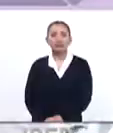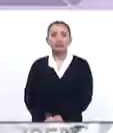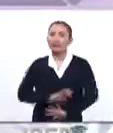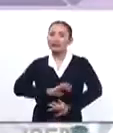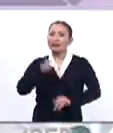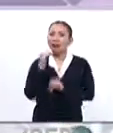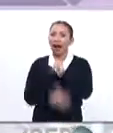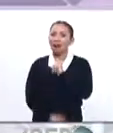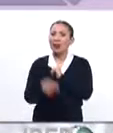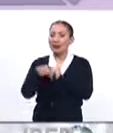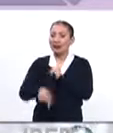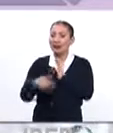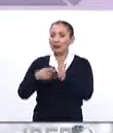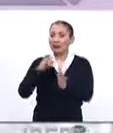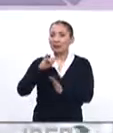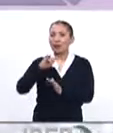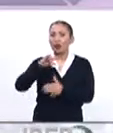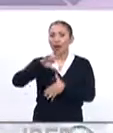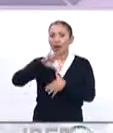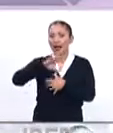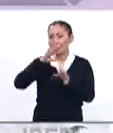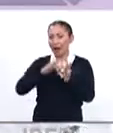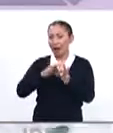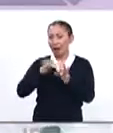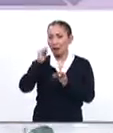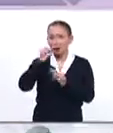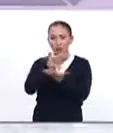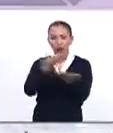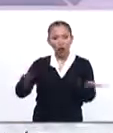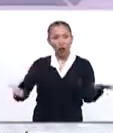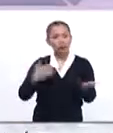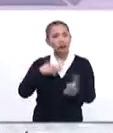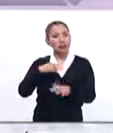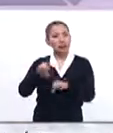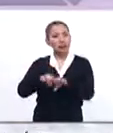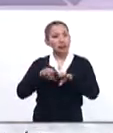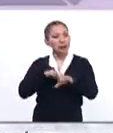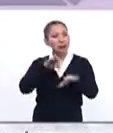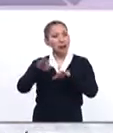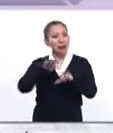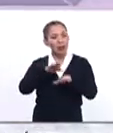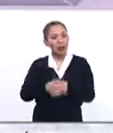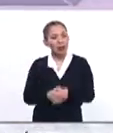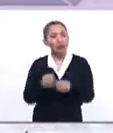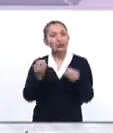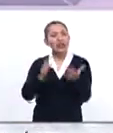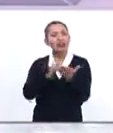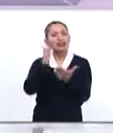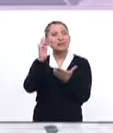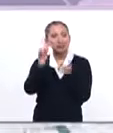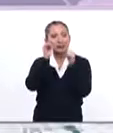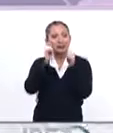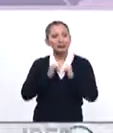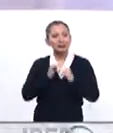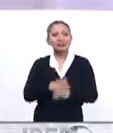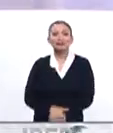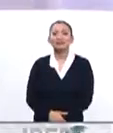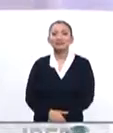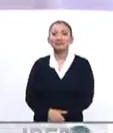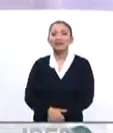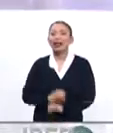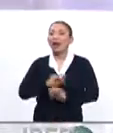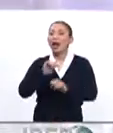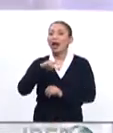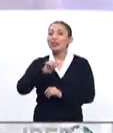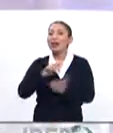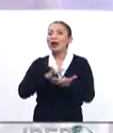Pues así llegamos al final de esta emisión de Iberoamérica al día, como siempre, a nombre de todos los que hacemos posible este espacio, muchísimas gracias por su atención. Así es,